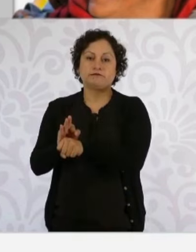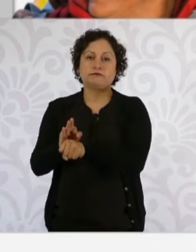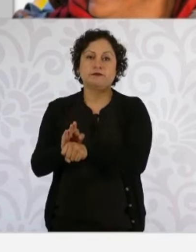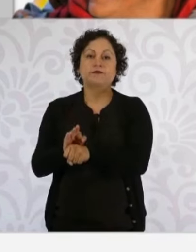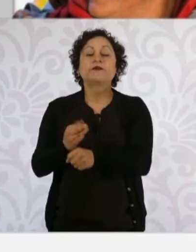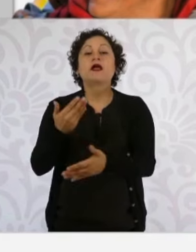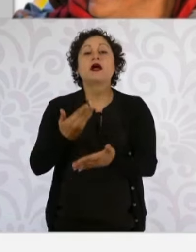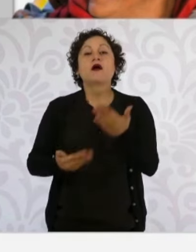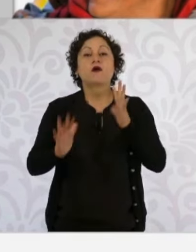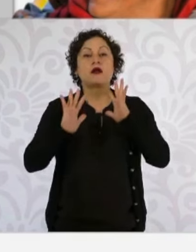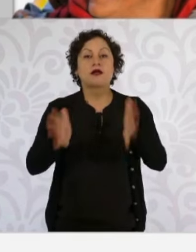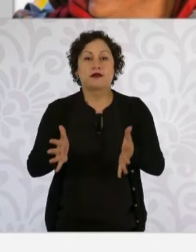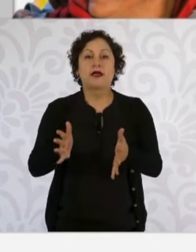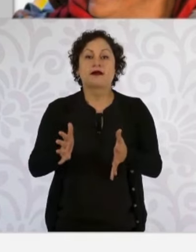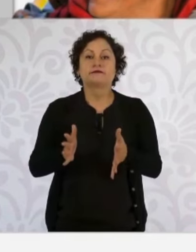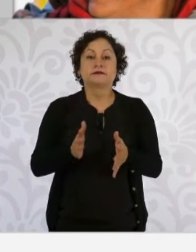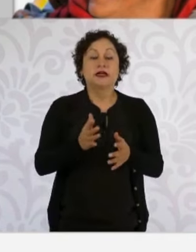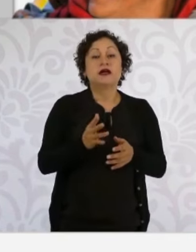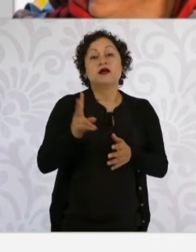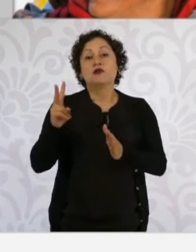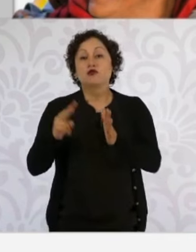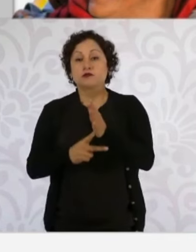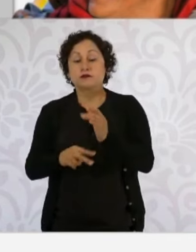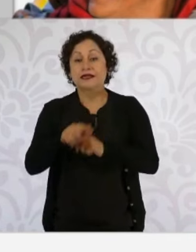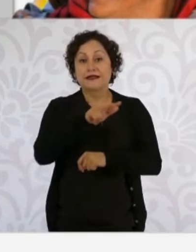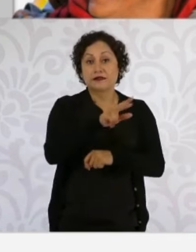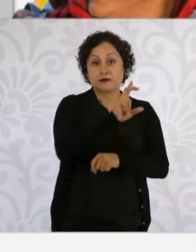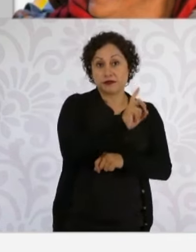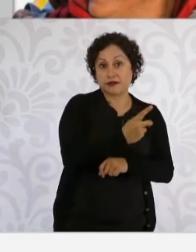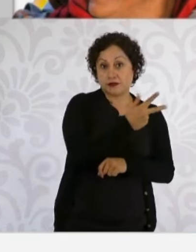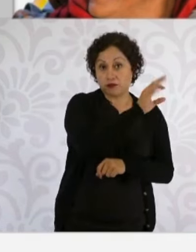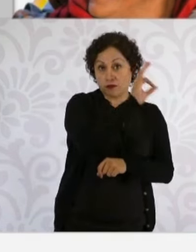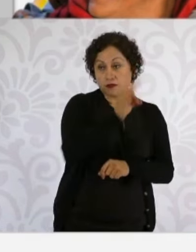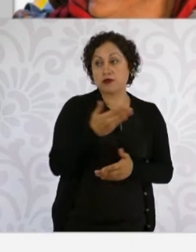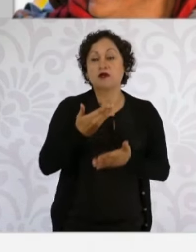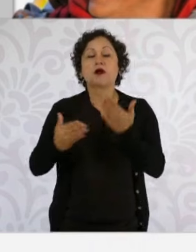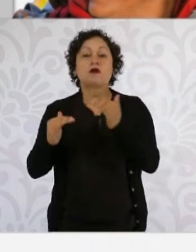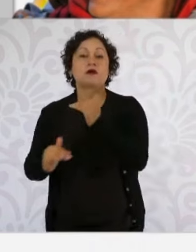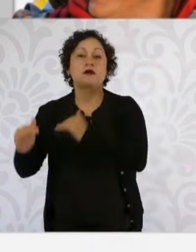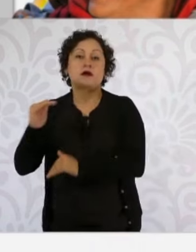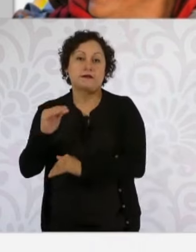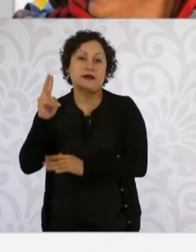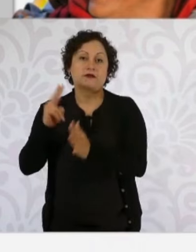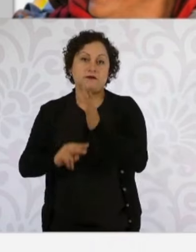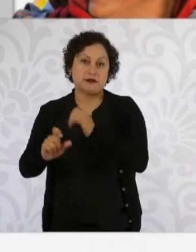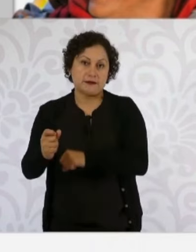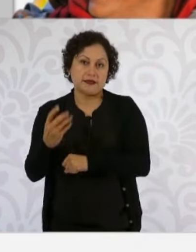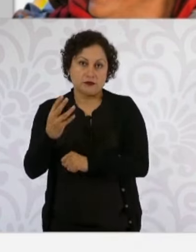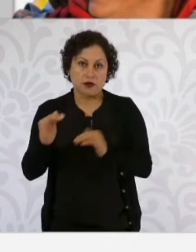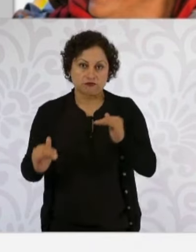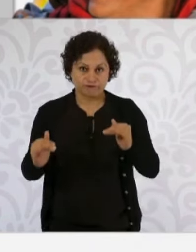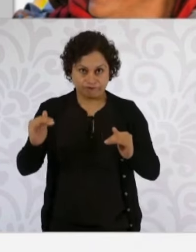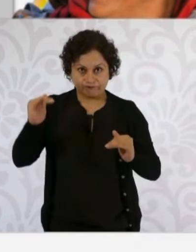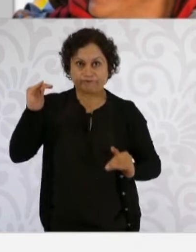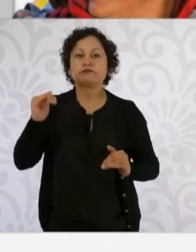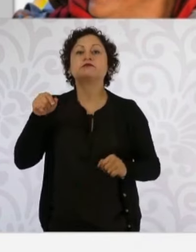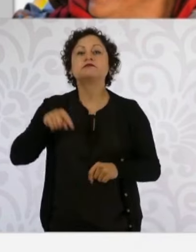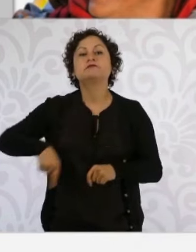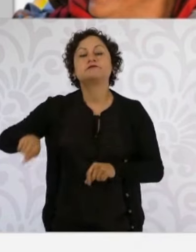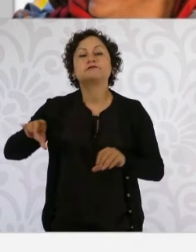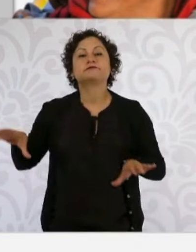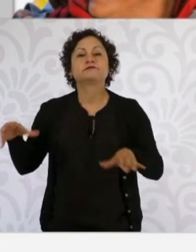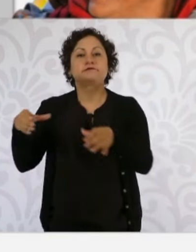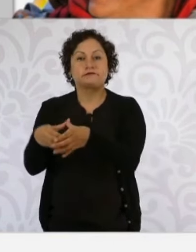38 por ciento en 2018 al 54 por ciento en 2024, incluyendo la adquisición